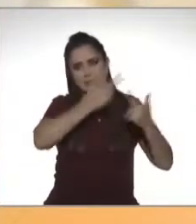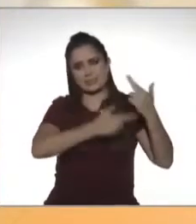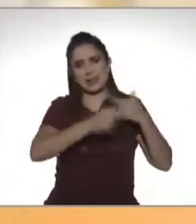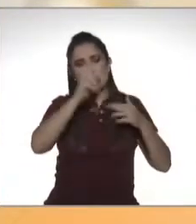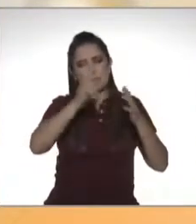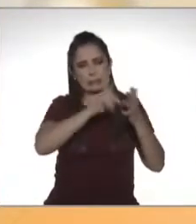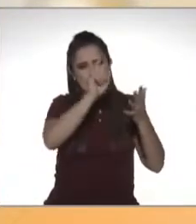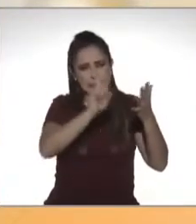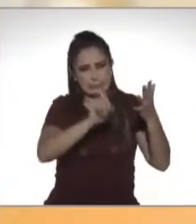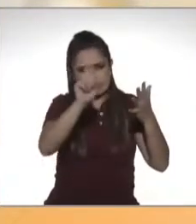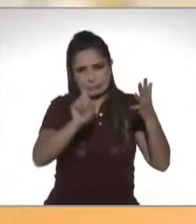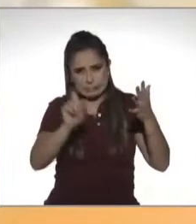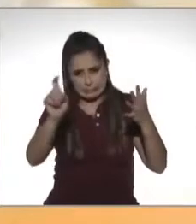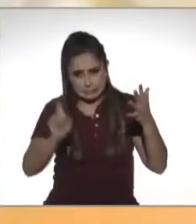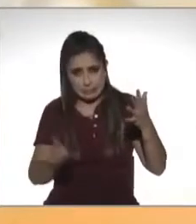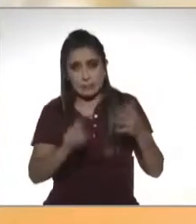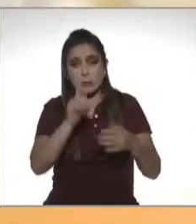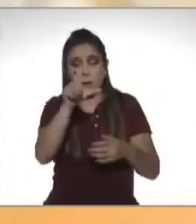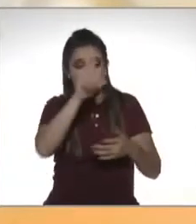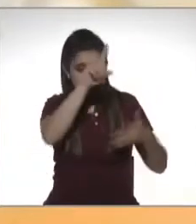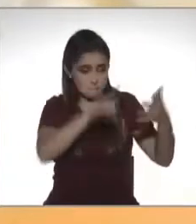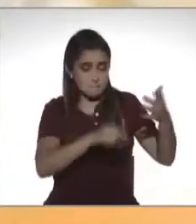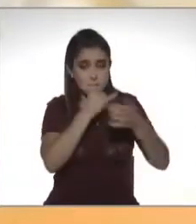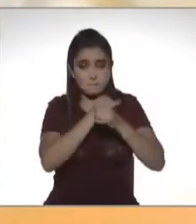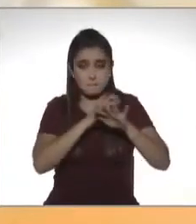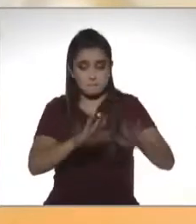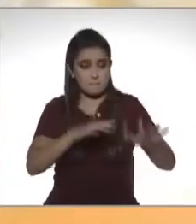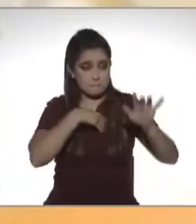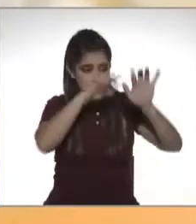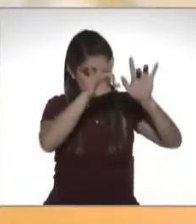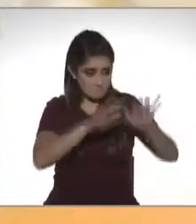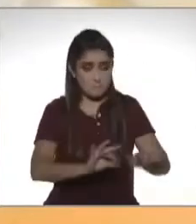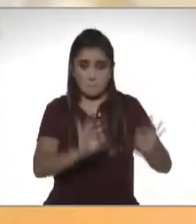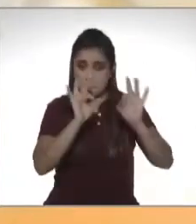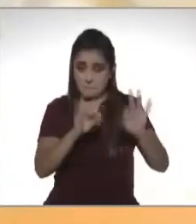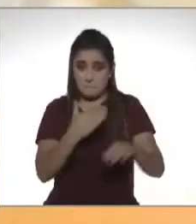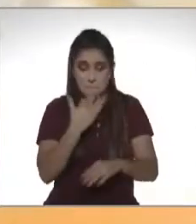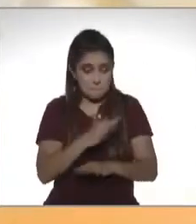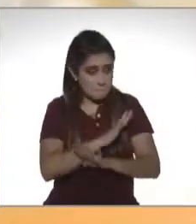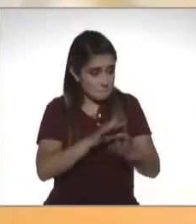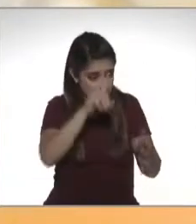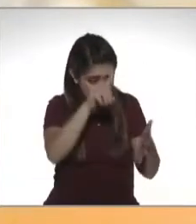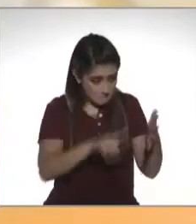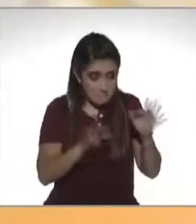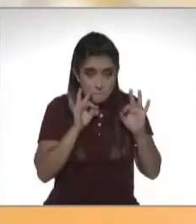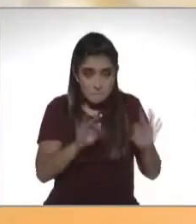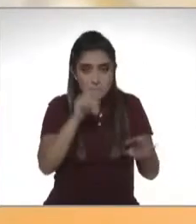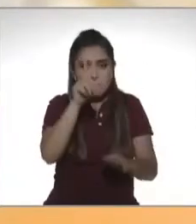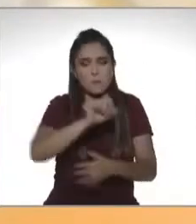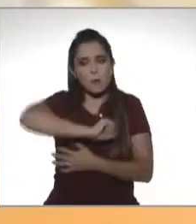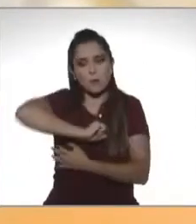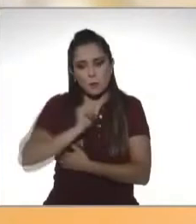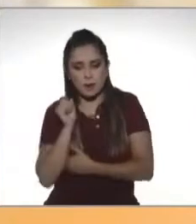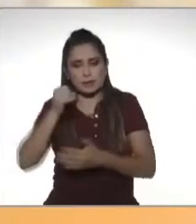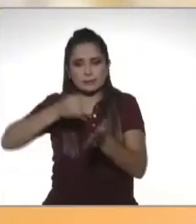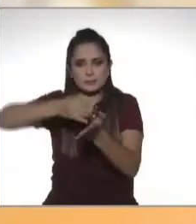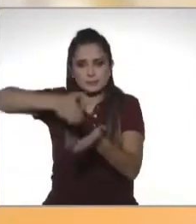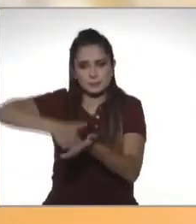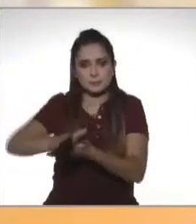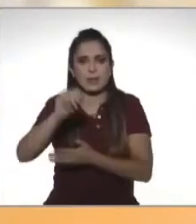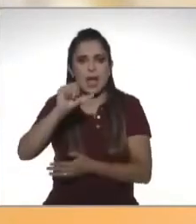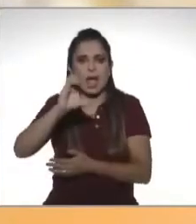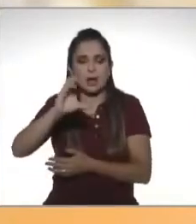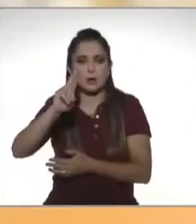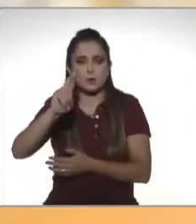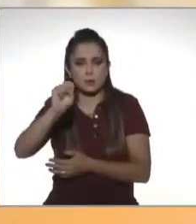Por último, cuando estés seguro que la información proporcionada es correcta, guarda e imprime el acuse